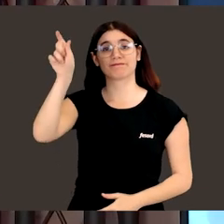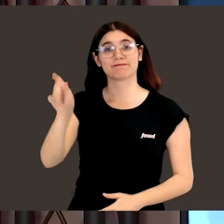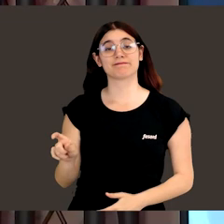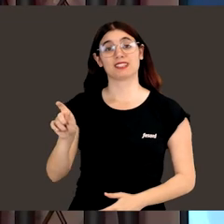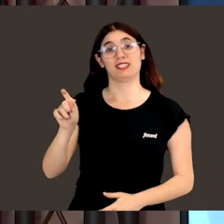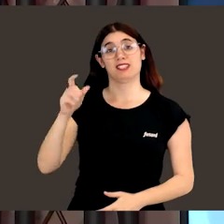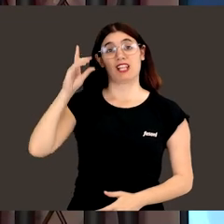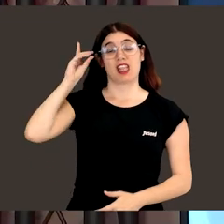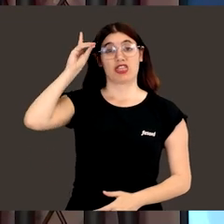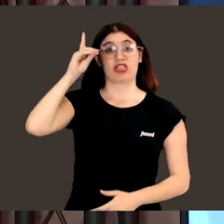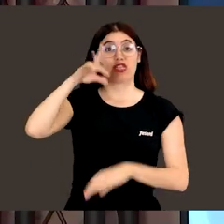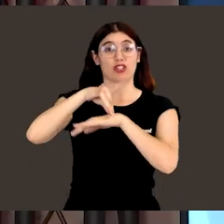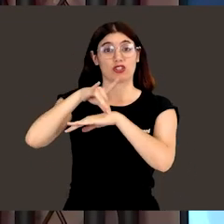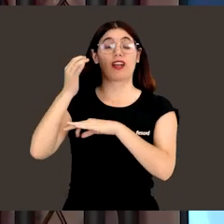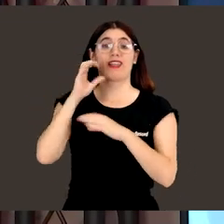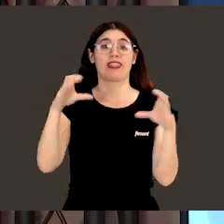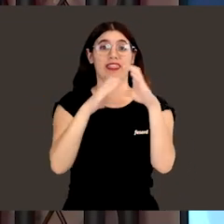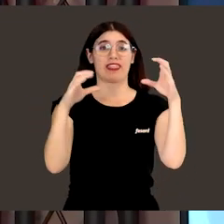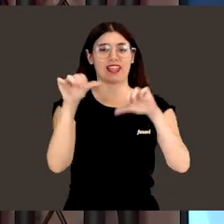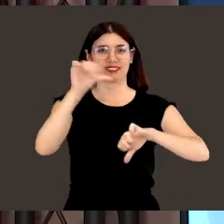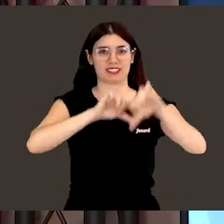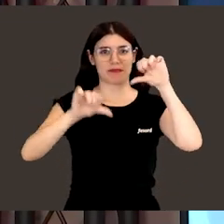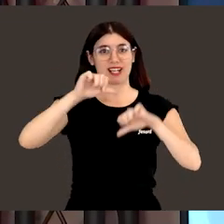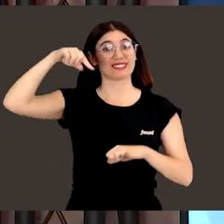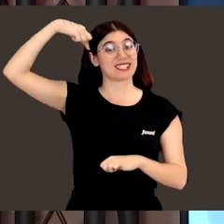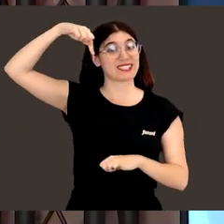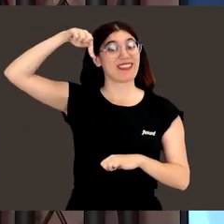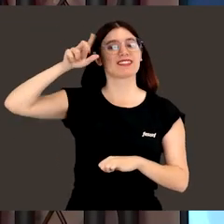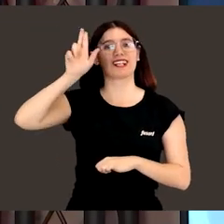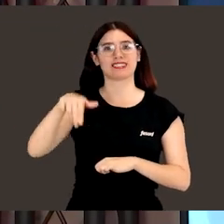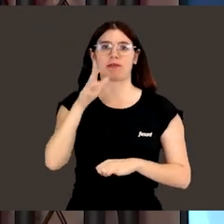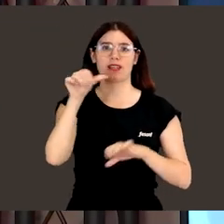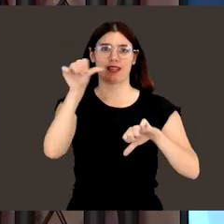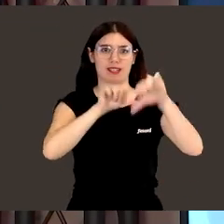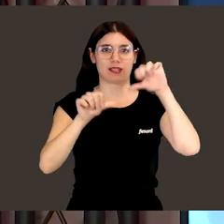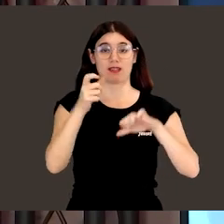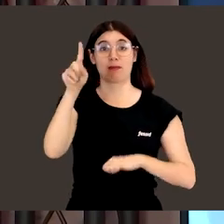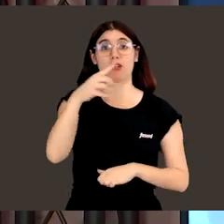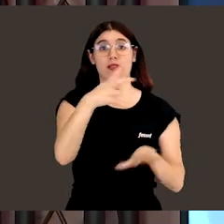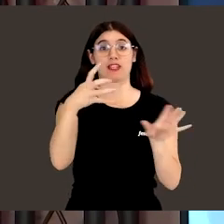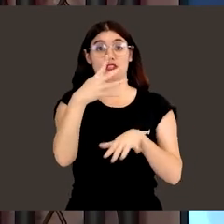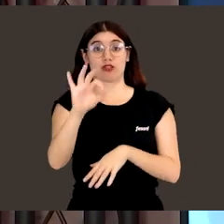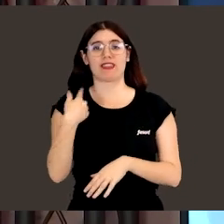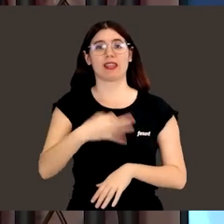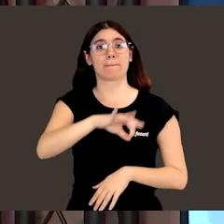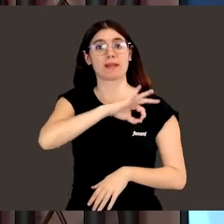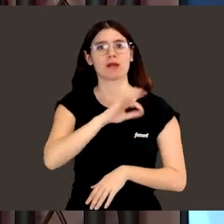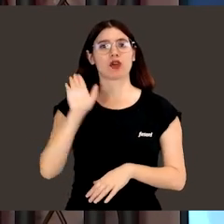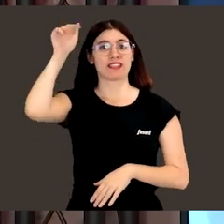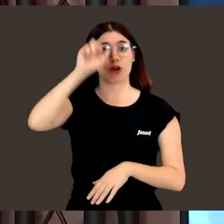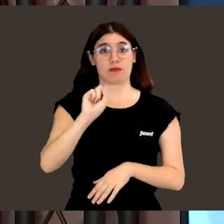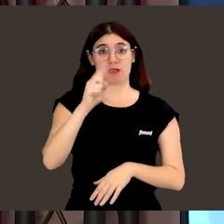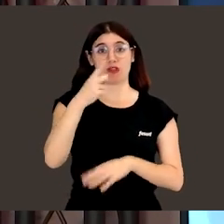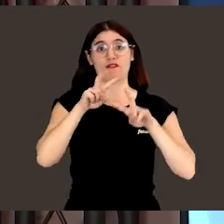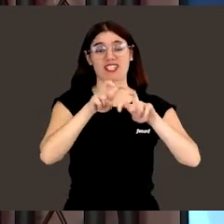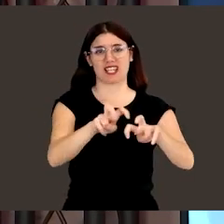Doctora en ciencias químicas, catedrática de química inorgánica desde 1990, premio Jaume I en